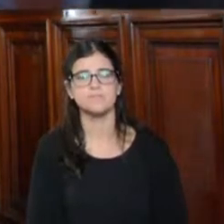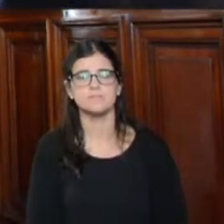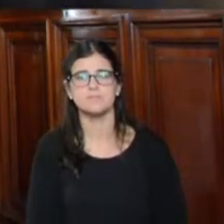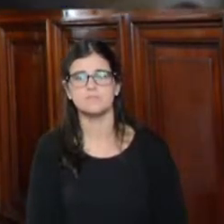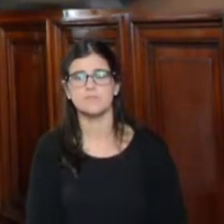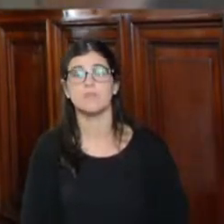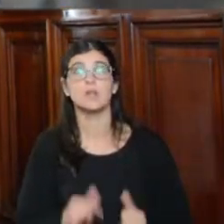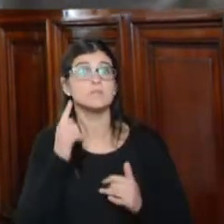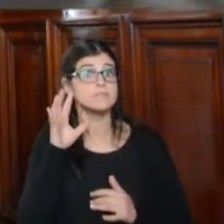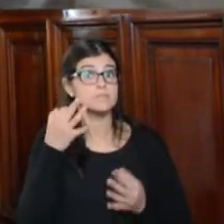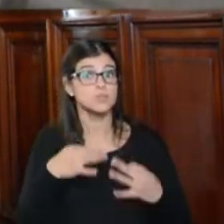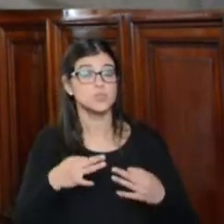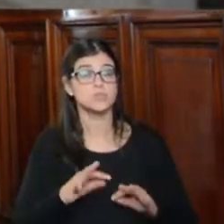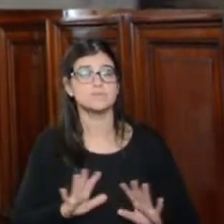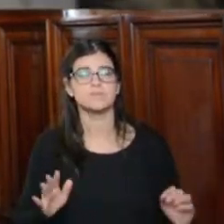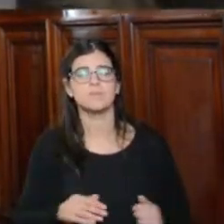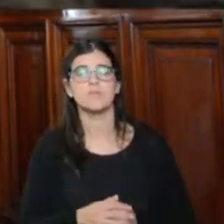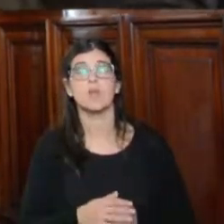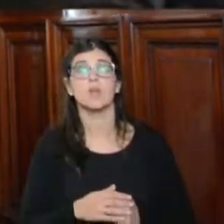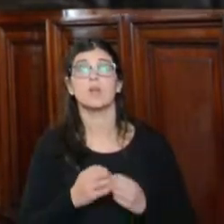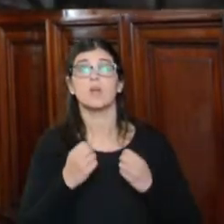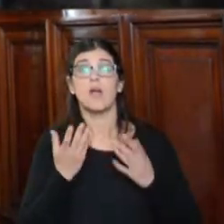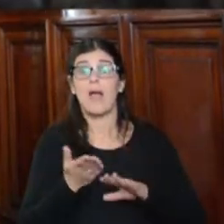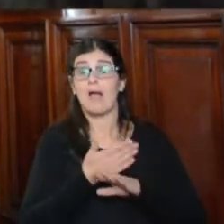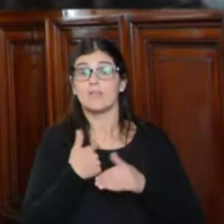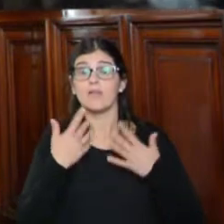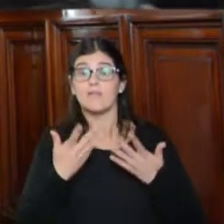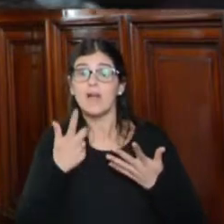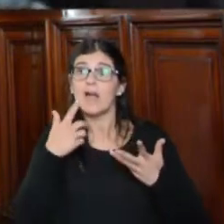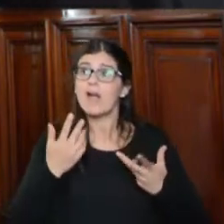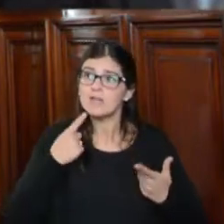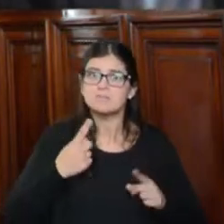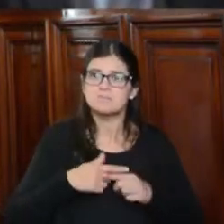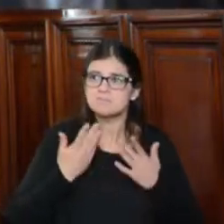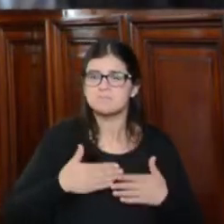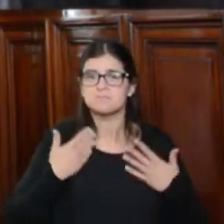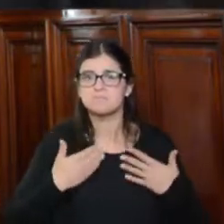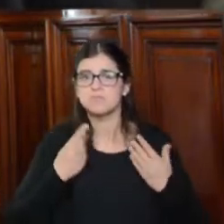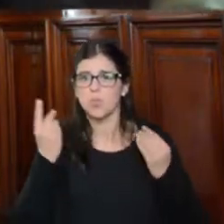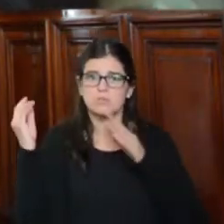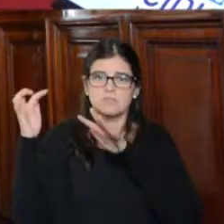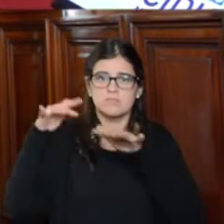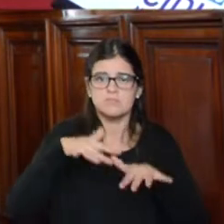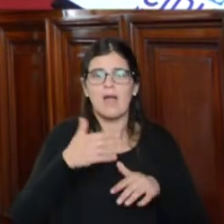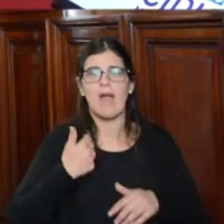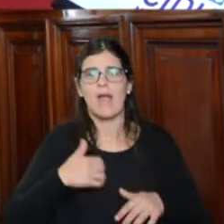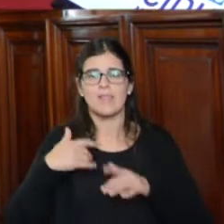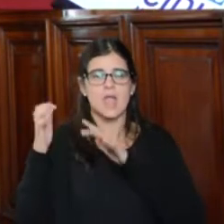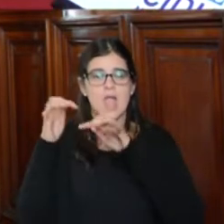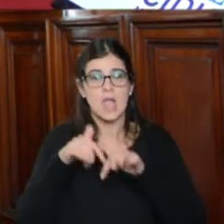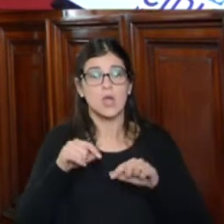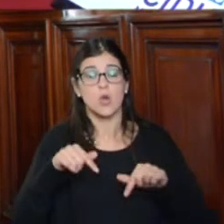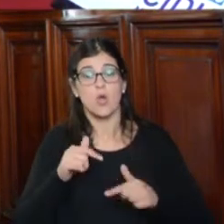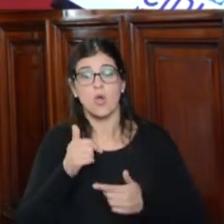¿Se escucha bien? Sí. Bueno, antes que nada celebro la presencia de la nutrida delegación del Estado argentino en esta